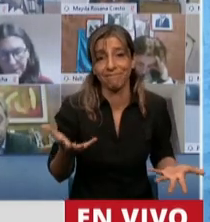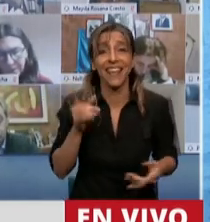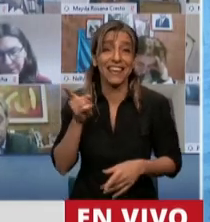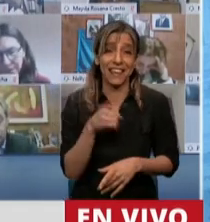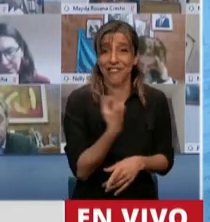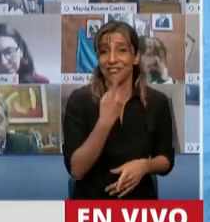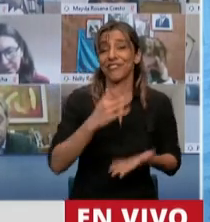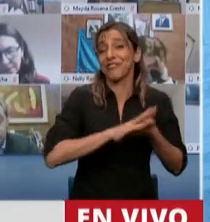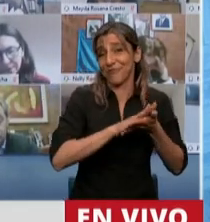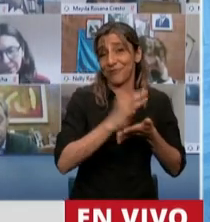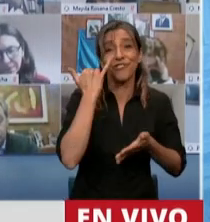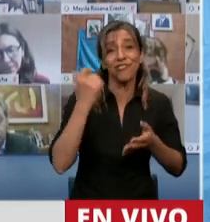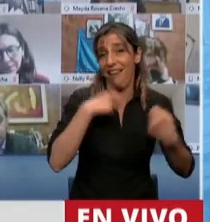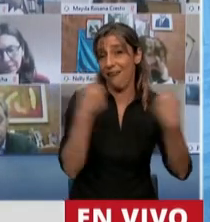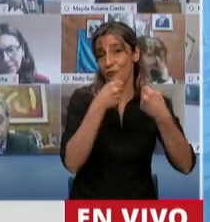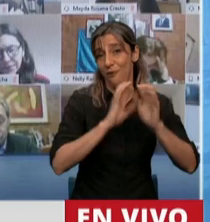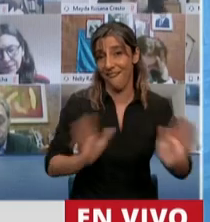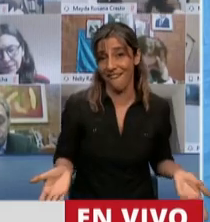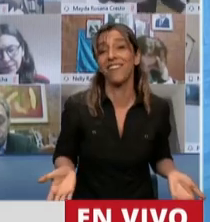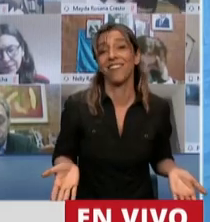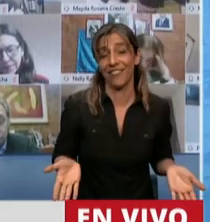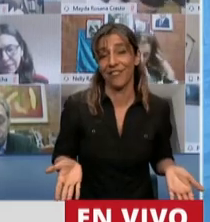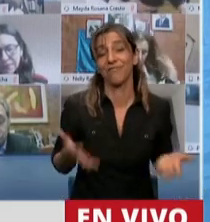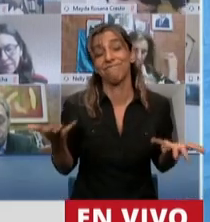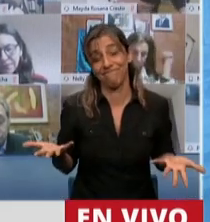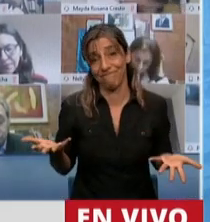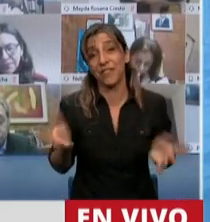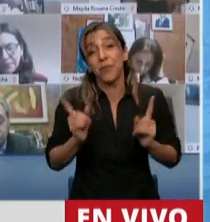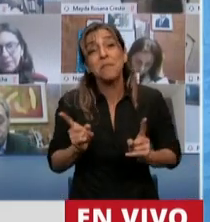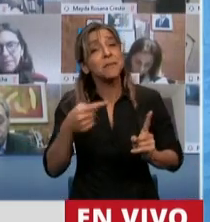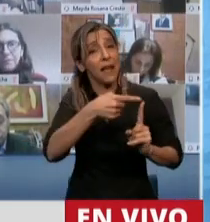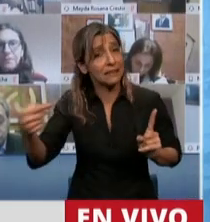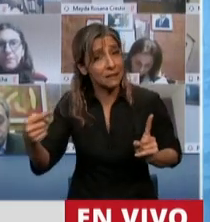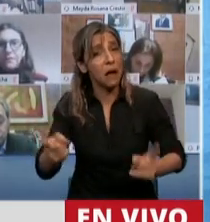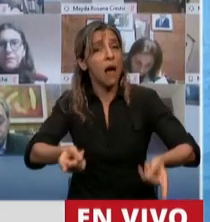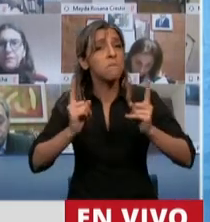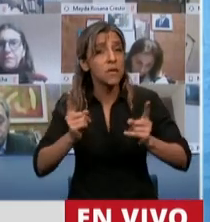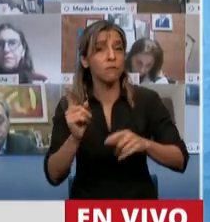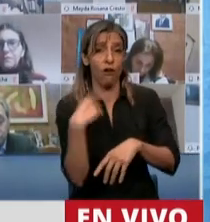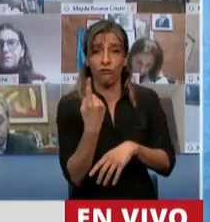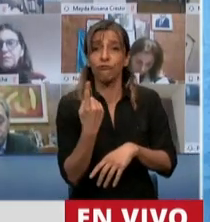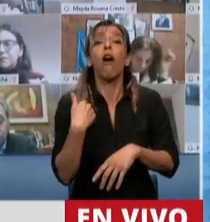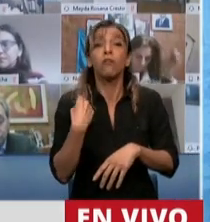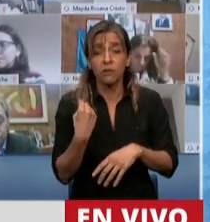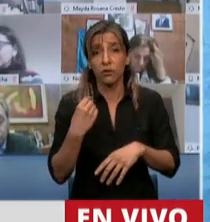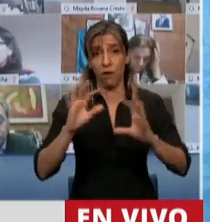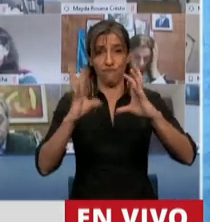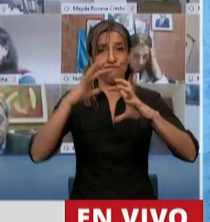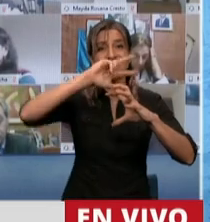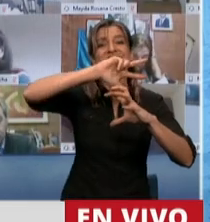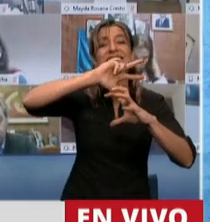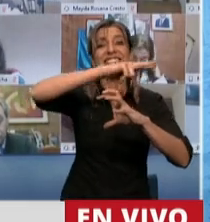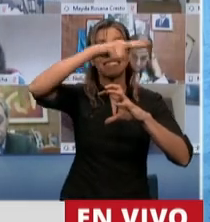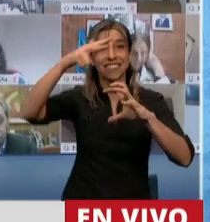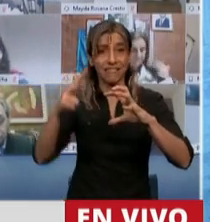también es la semana del satélite que no solamente tiene valor simbólico en el sentido de que pusimos un satélite en el espacio de los